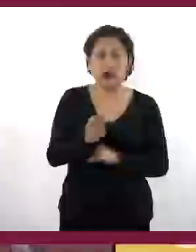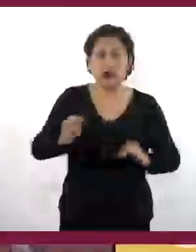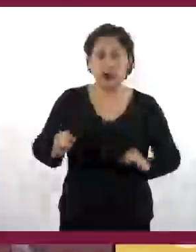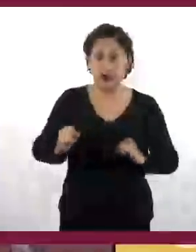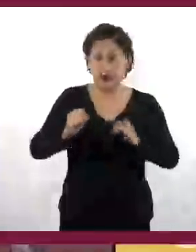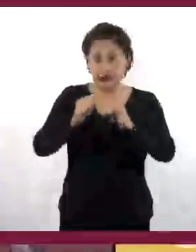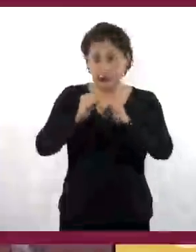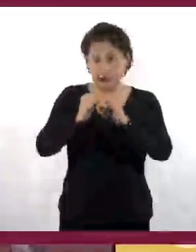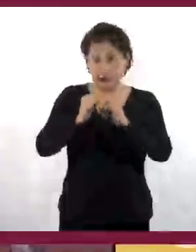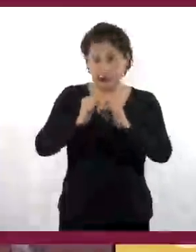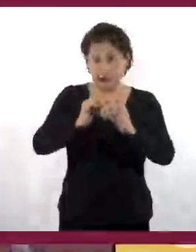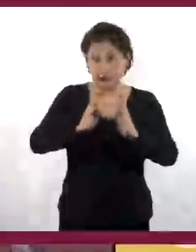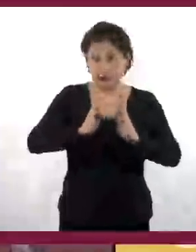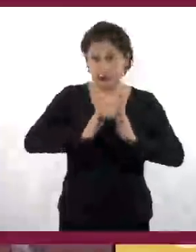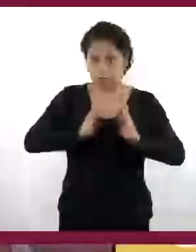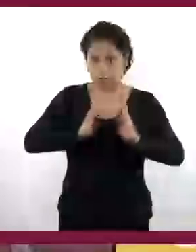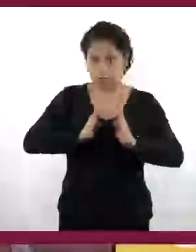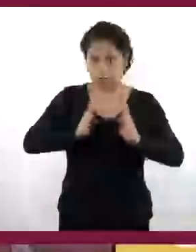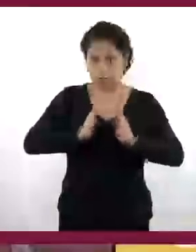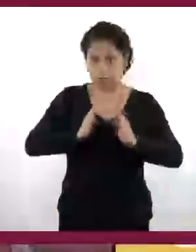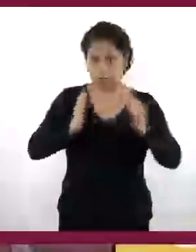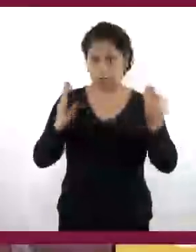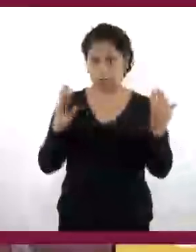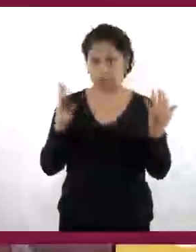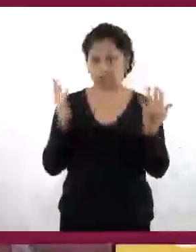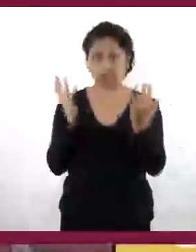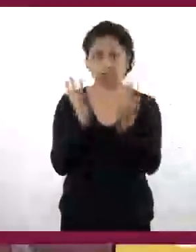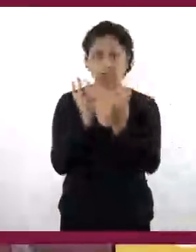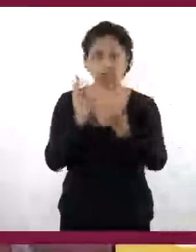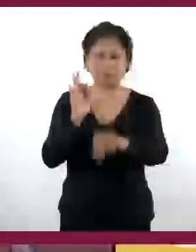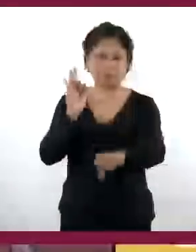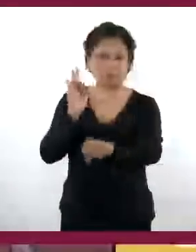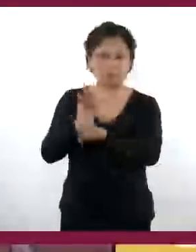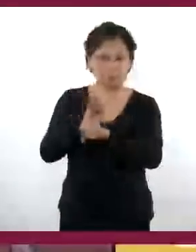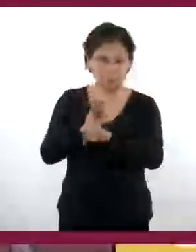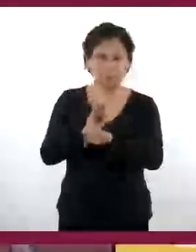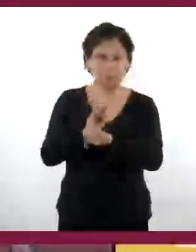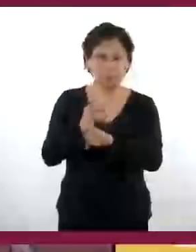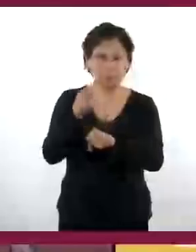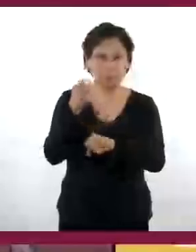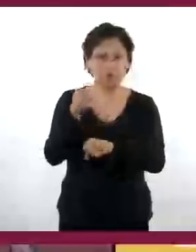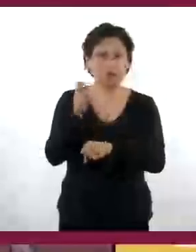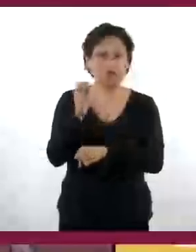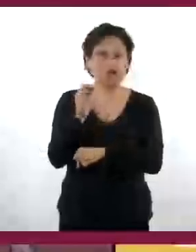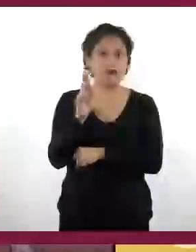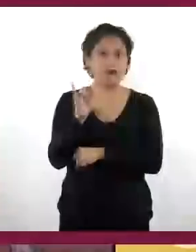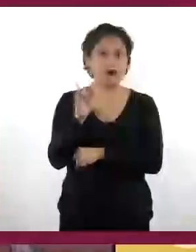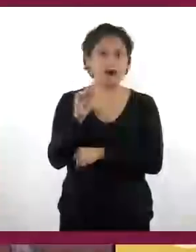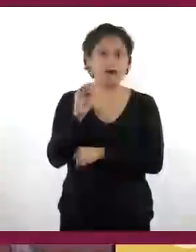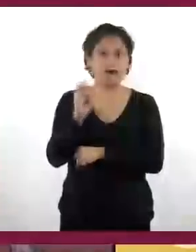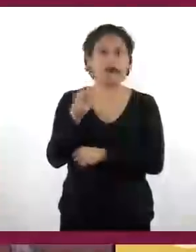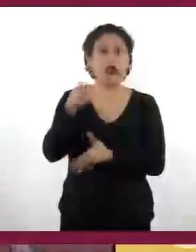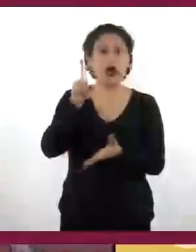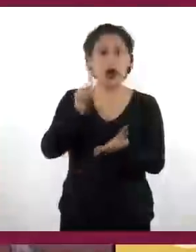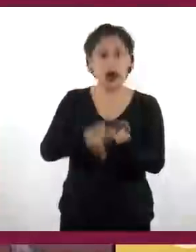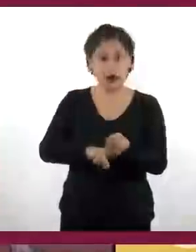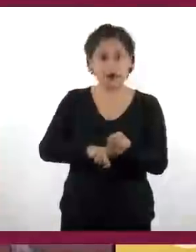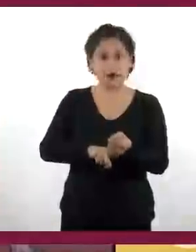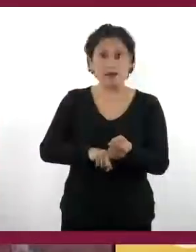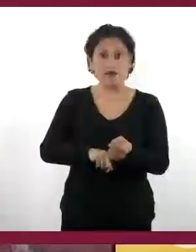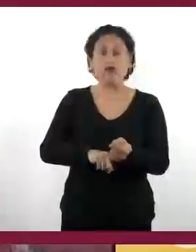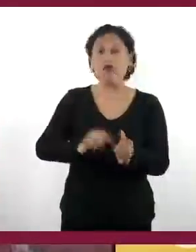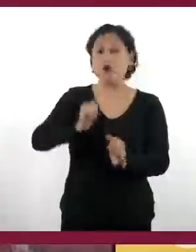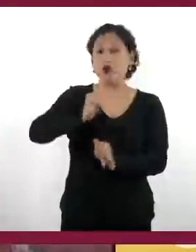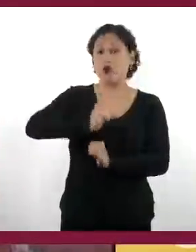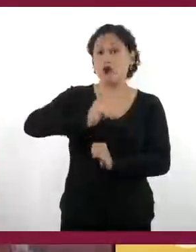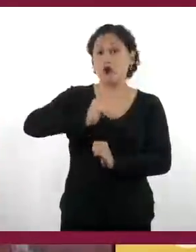una guarnición fuerte, un establecimiento militar, donde estaba acantonada una tropa a cargo de un capitán.